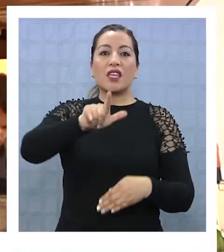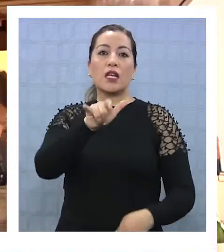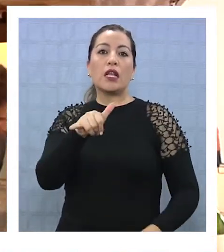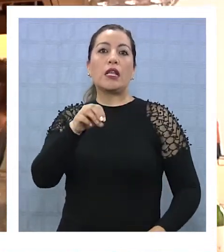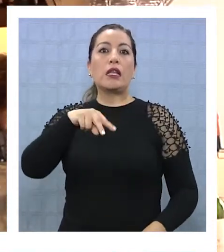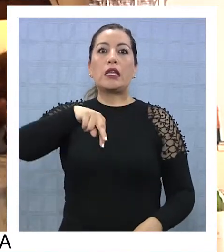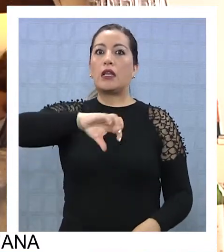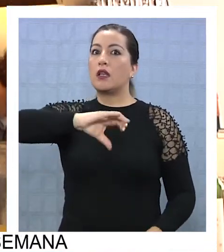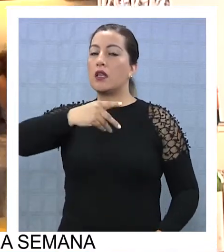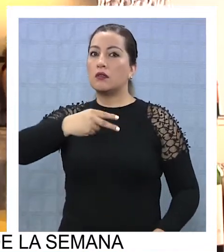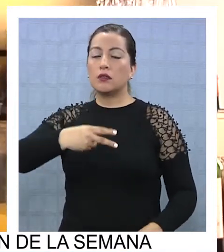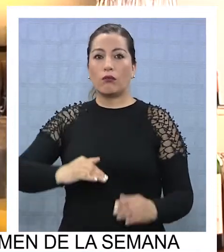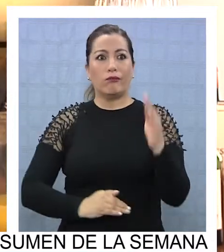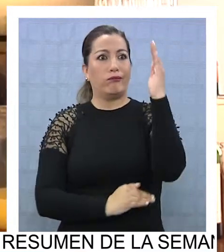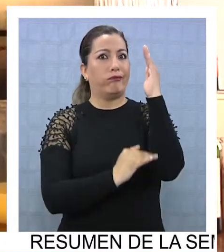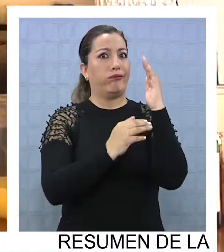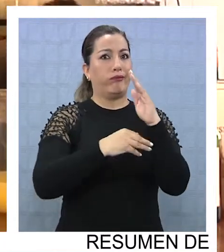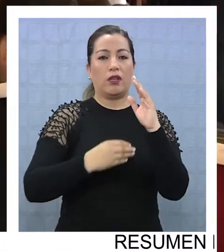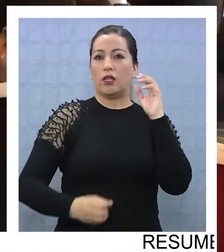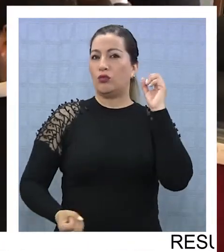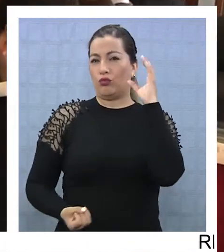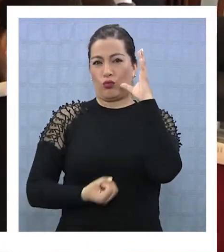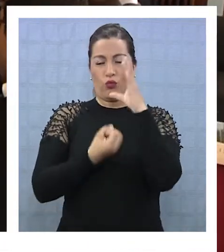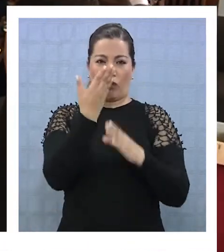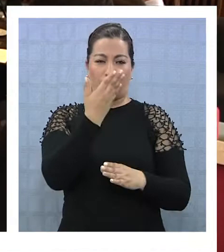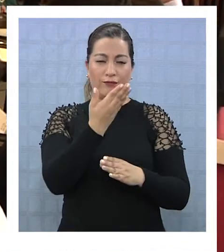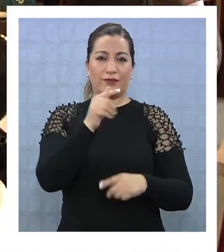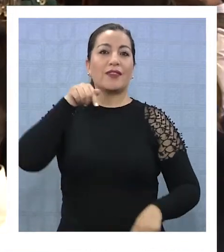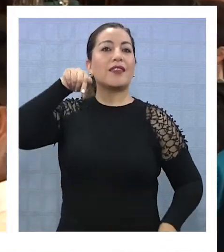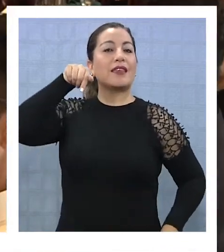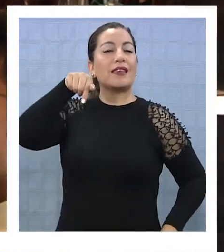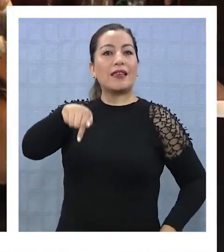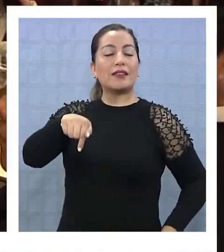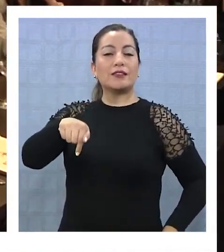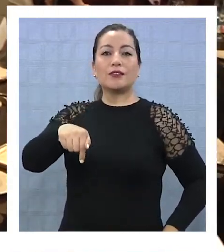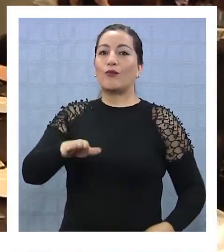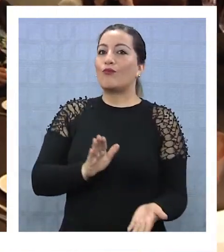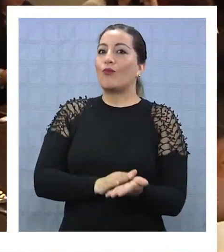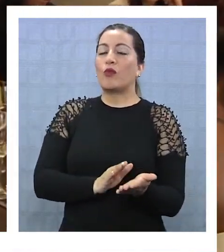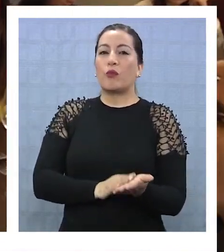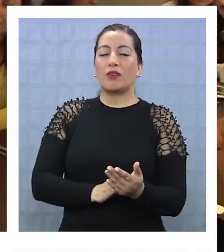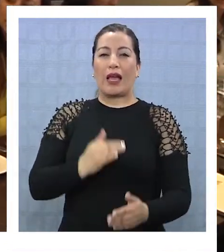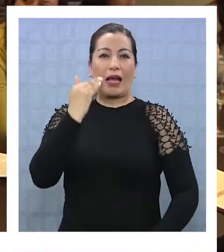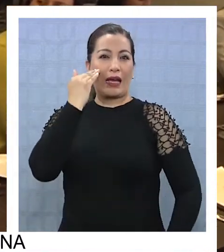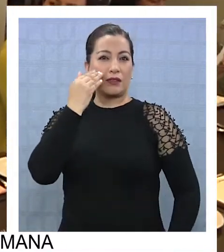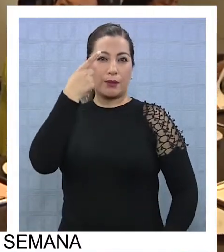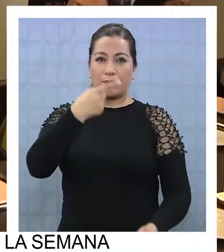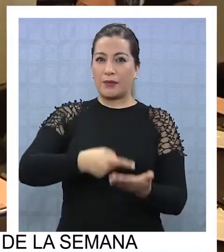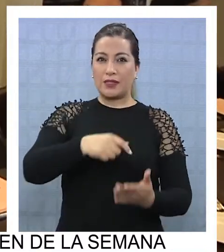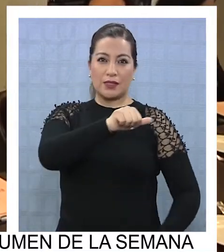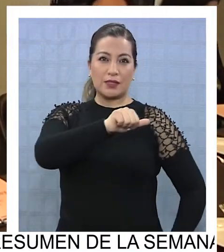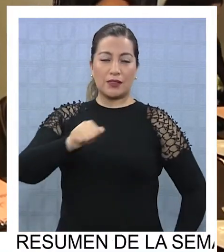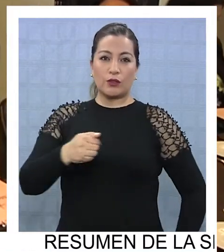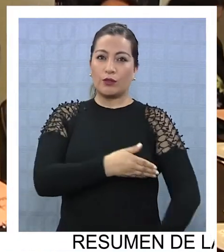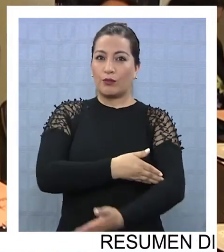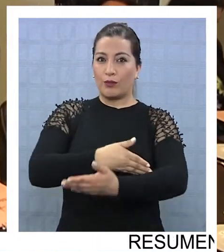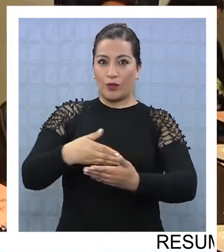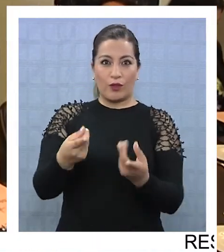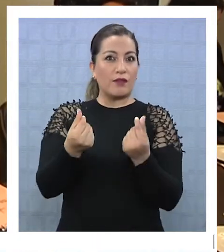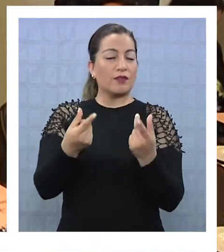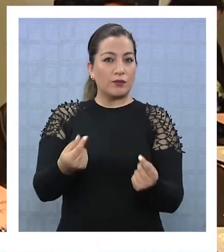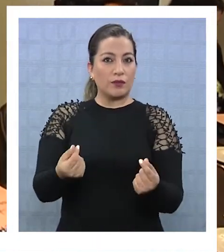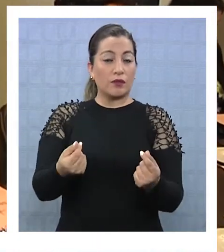Lynch es un moderno edificio recién inaugurado. La arriesgada apuesta tuvo un costo de casi 1.600